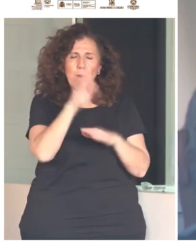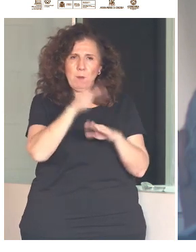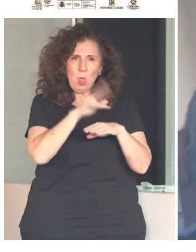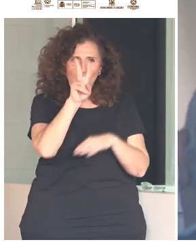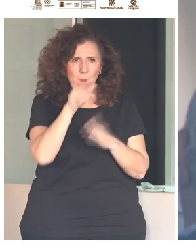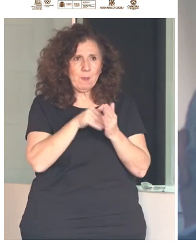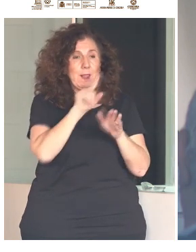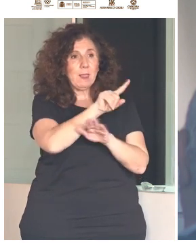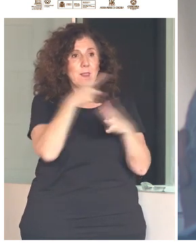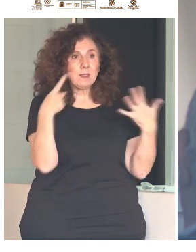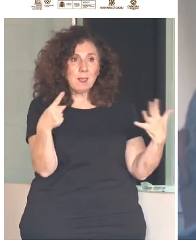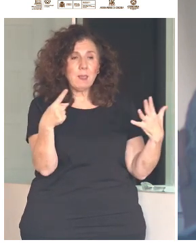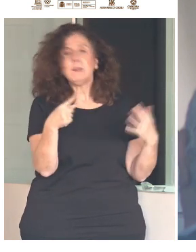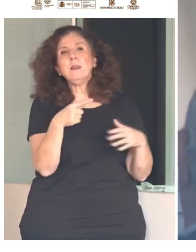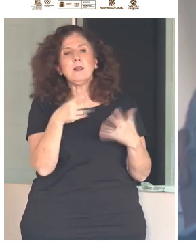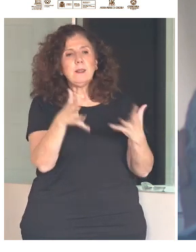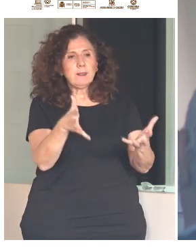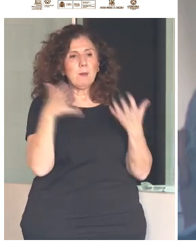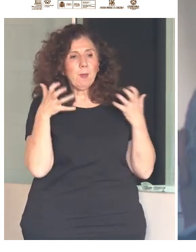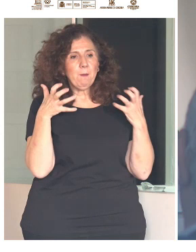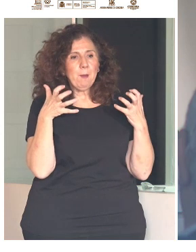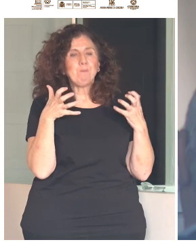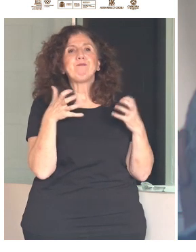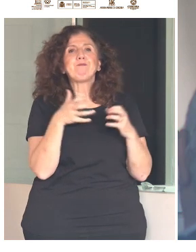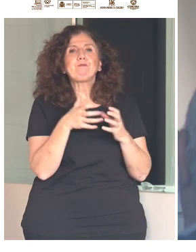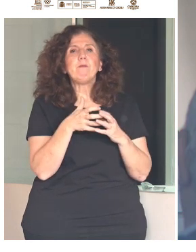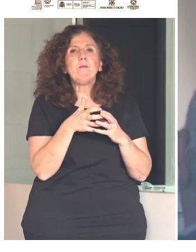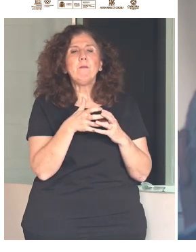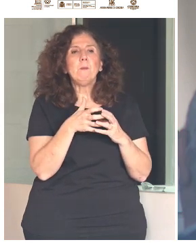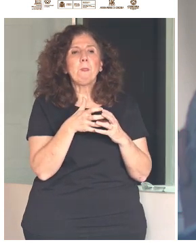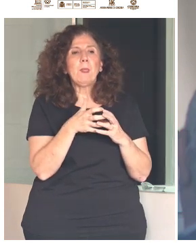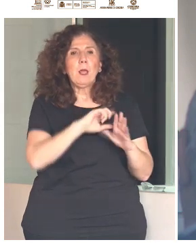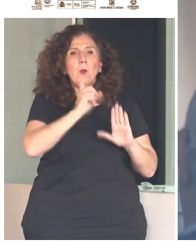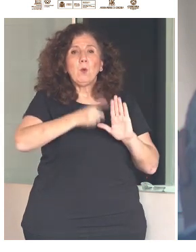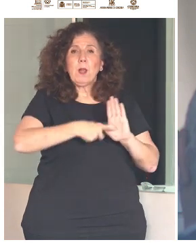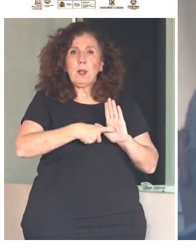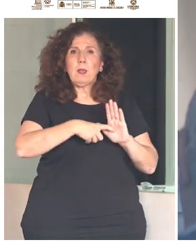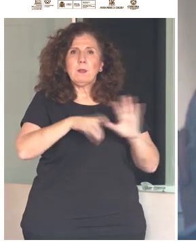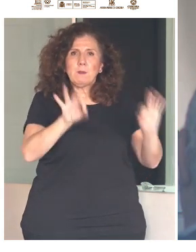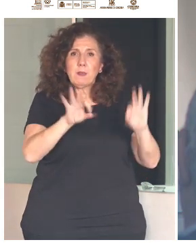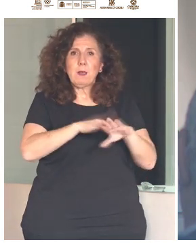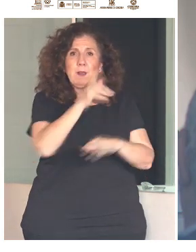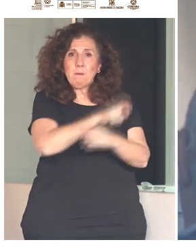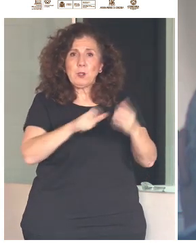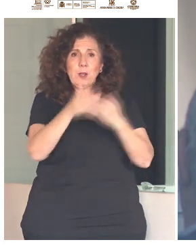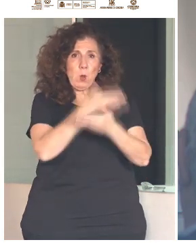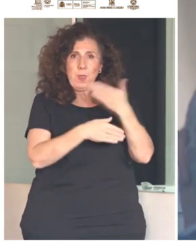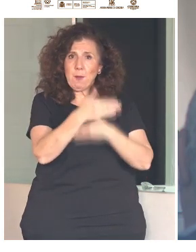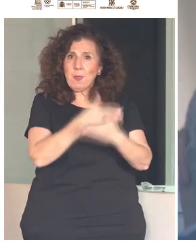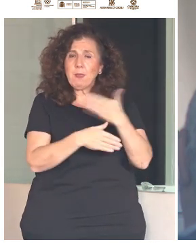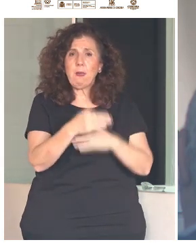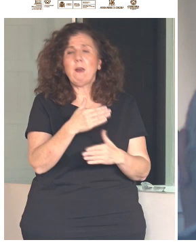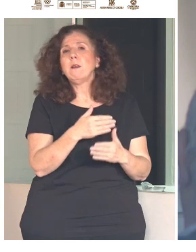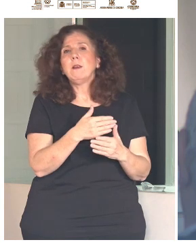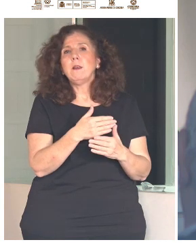Convención Internacional sobre los Derechos de las Personas con Discapacidad, que es un nuevo instrumento que implica